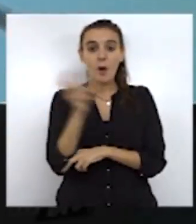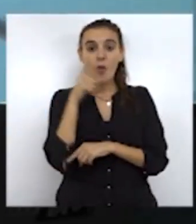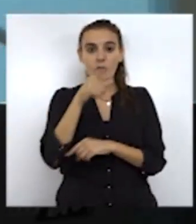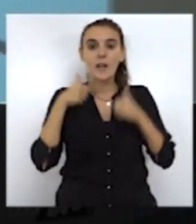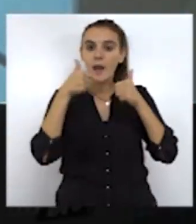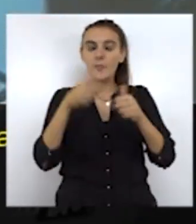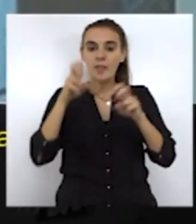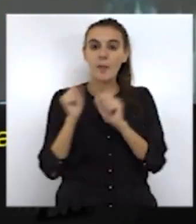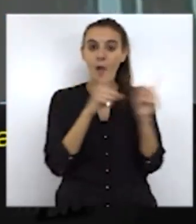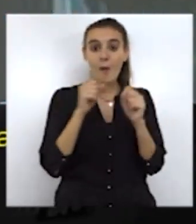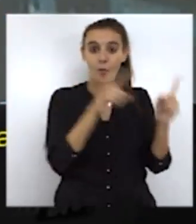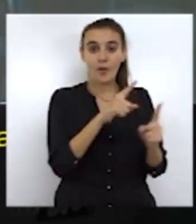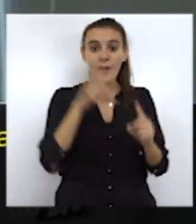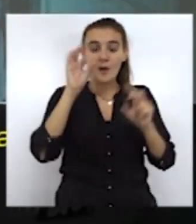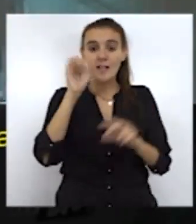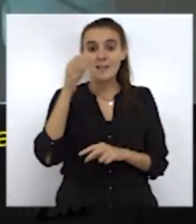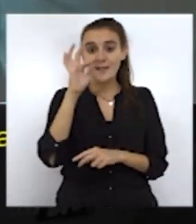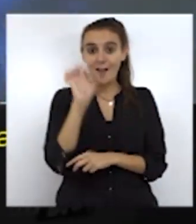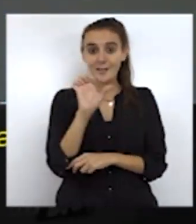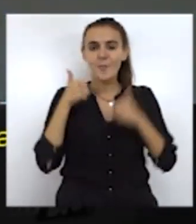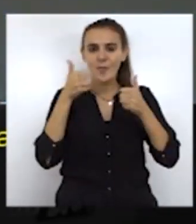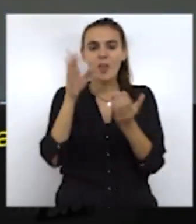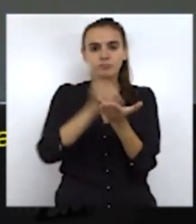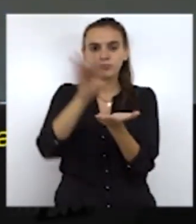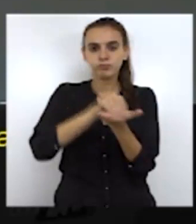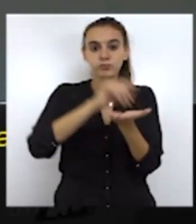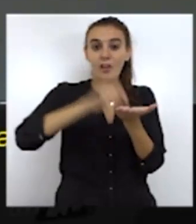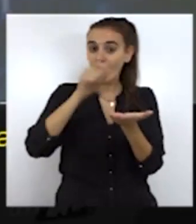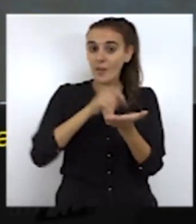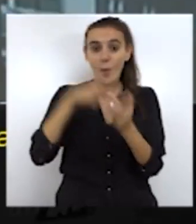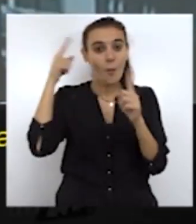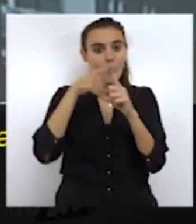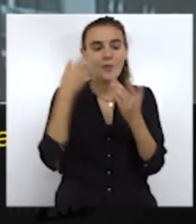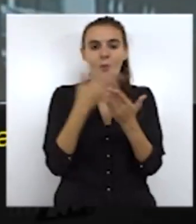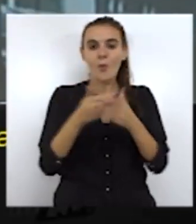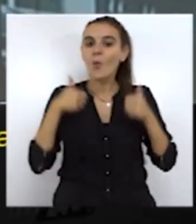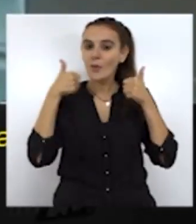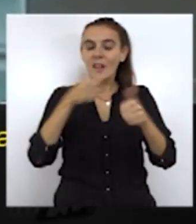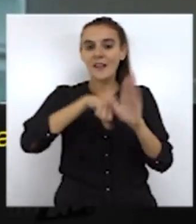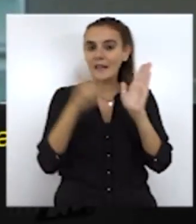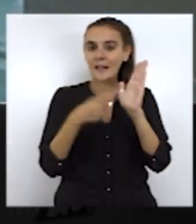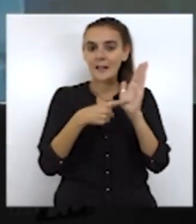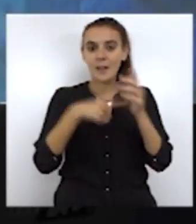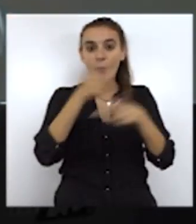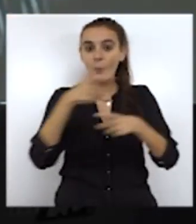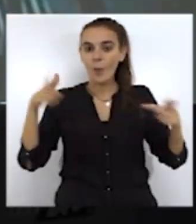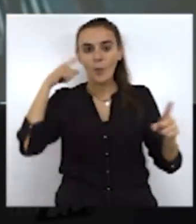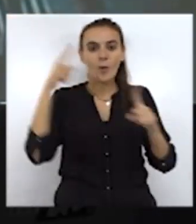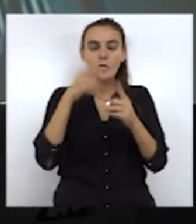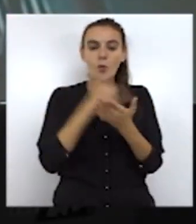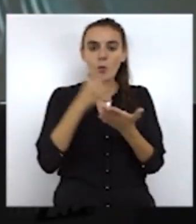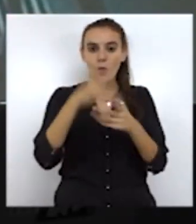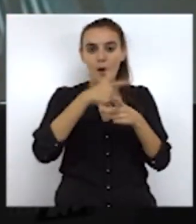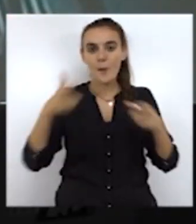se reanudaba el porteo, mientras que SATSE comenzaba una recogida de firmas para pedir una iniciativa legislativa popular que garantice